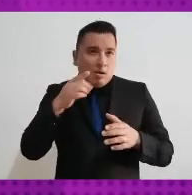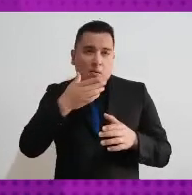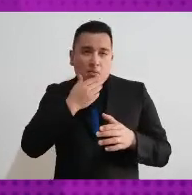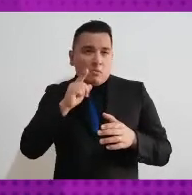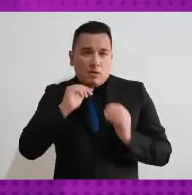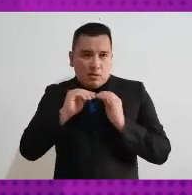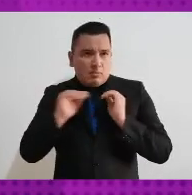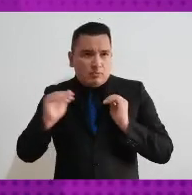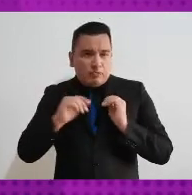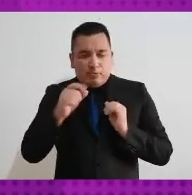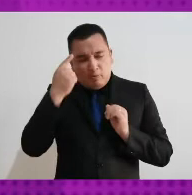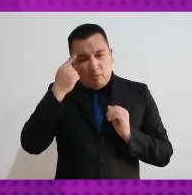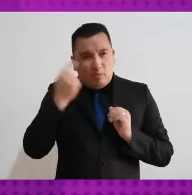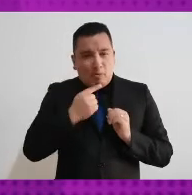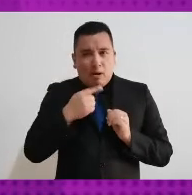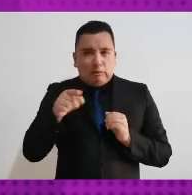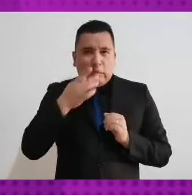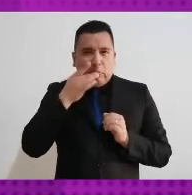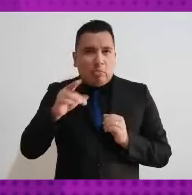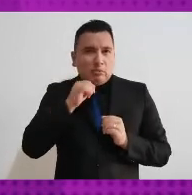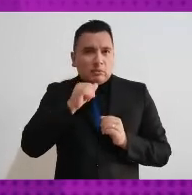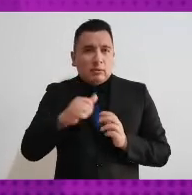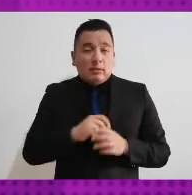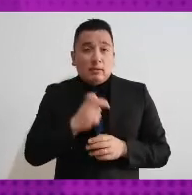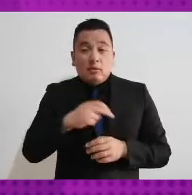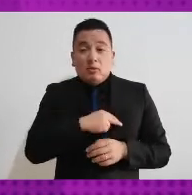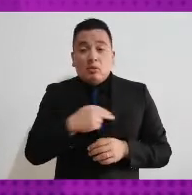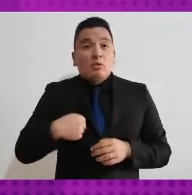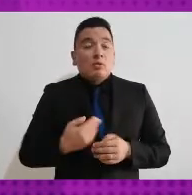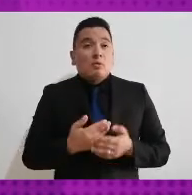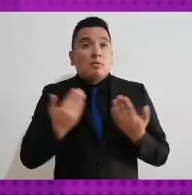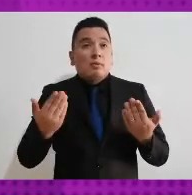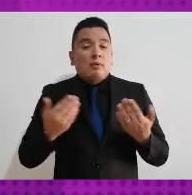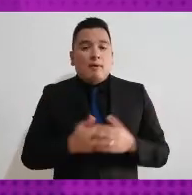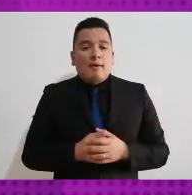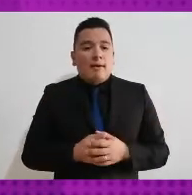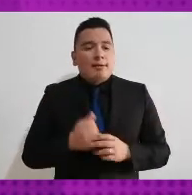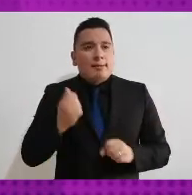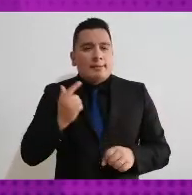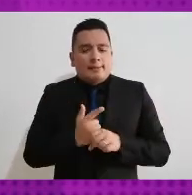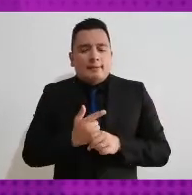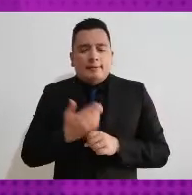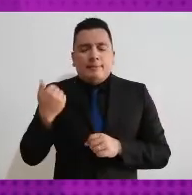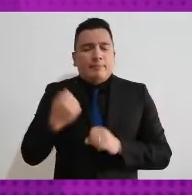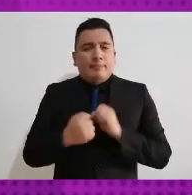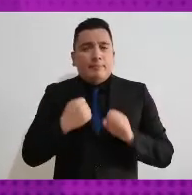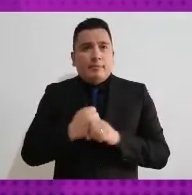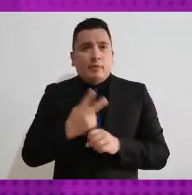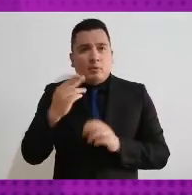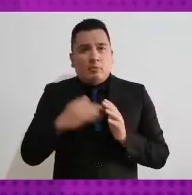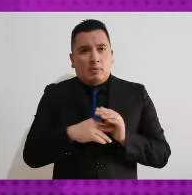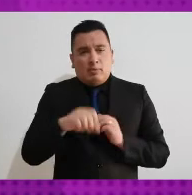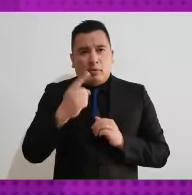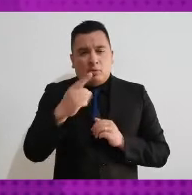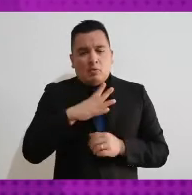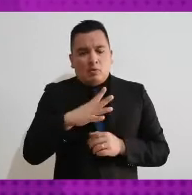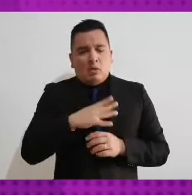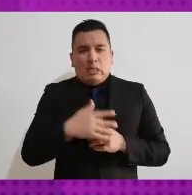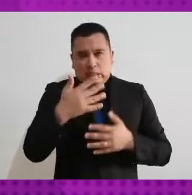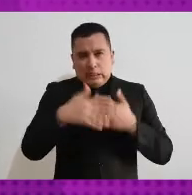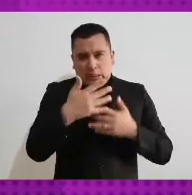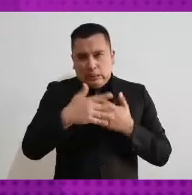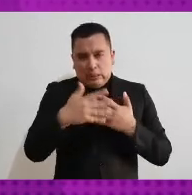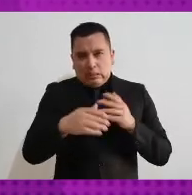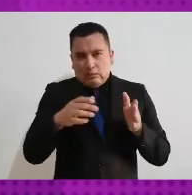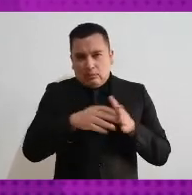Discriminación y gracias a eso pudimos garantizar que en las 15 gubernaturas que se renovaron en 2021 se garantiza el